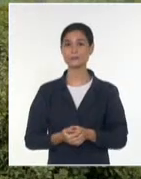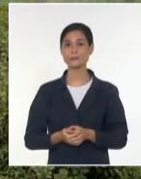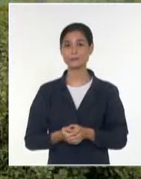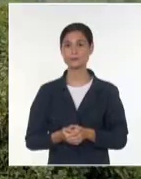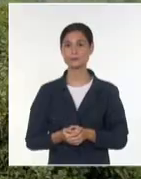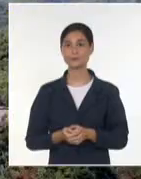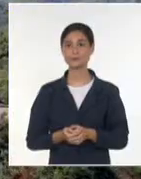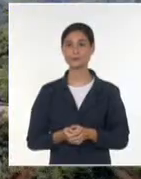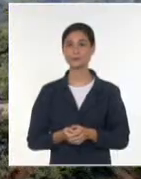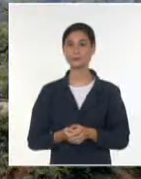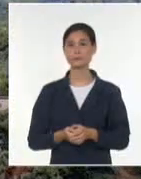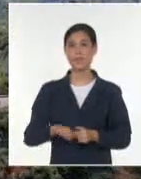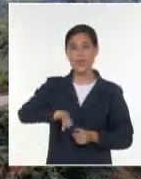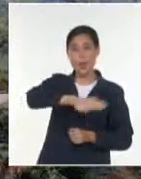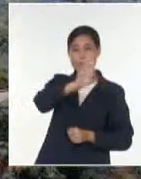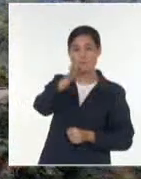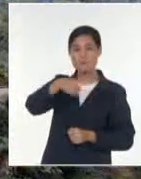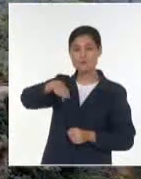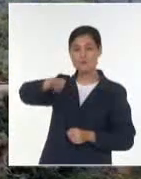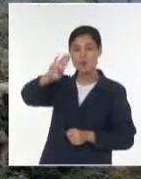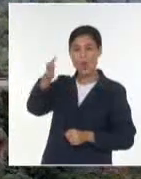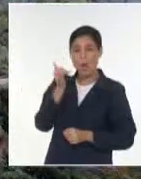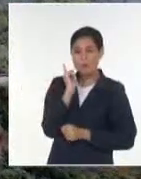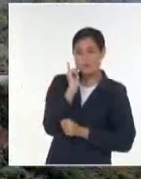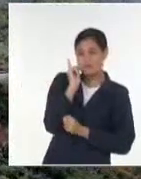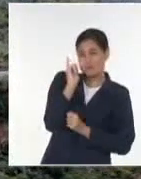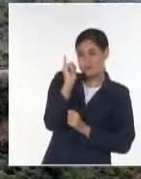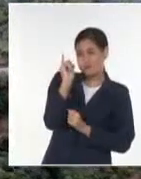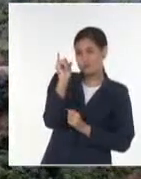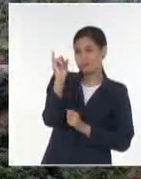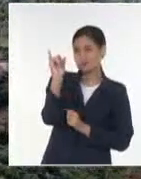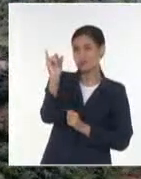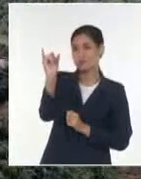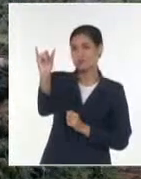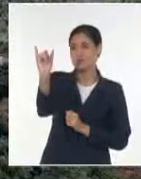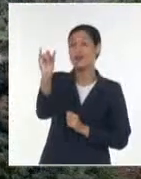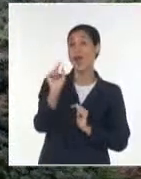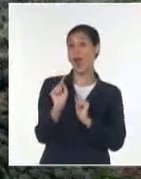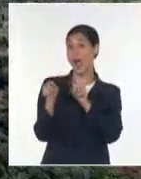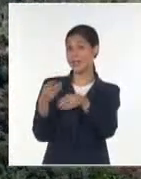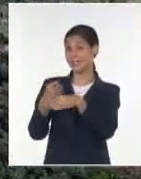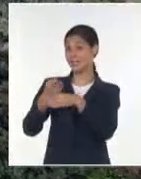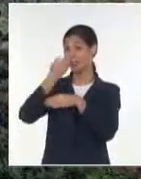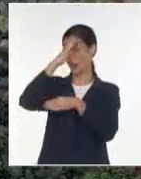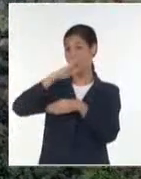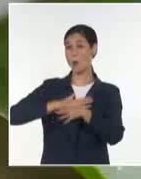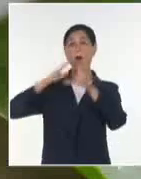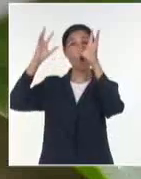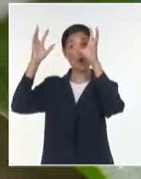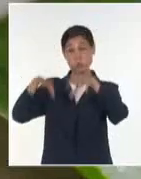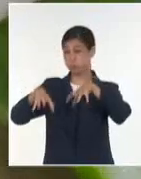Desde la distancia, tal parece que en este terreno de la reserva bautizado como el Olimpo, llueve constantemente.